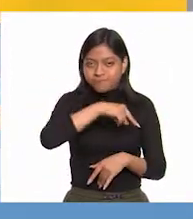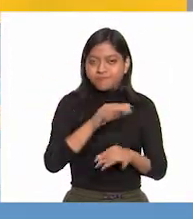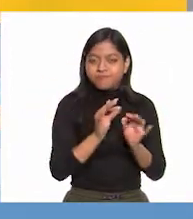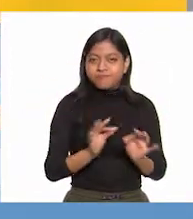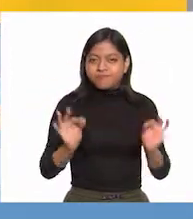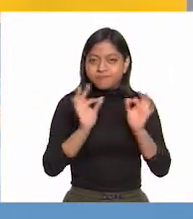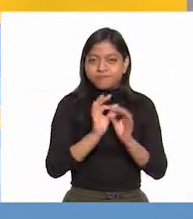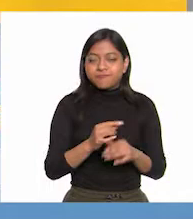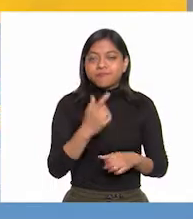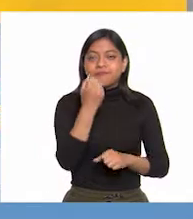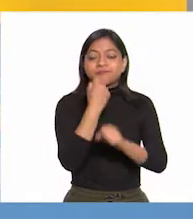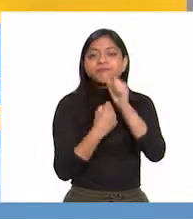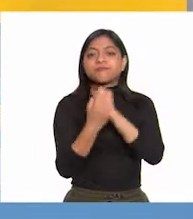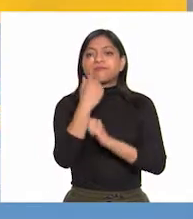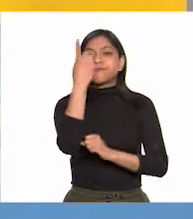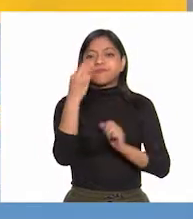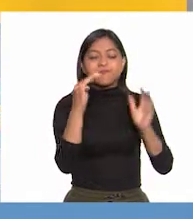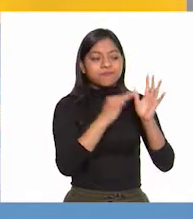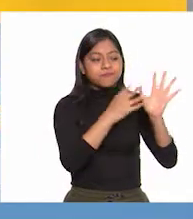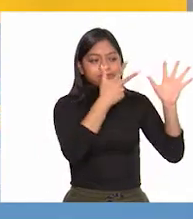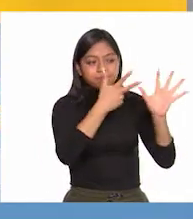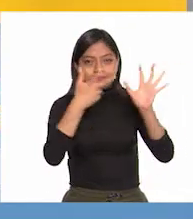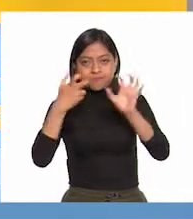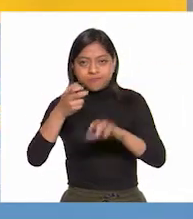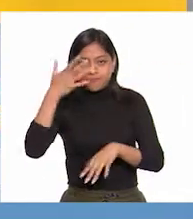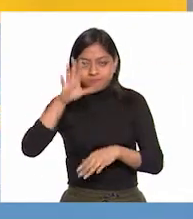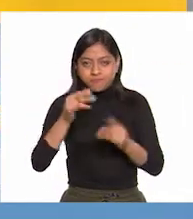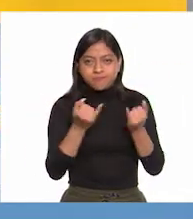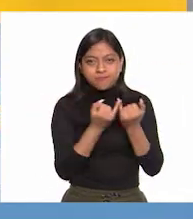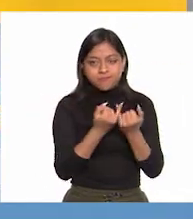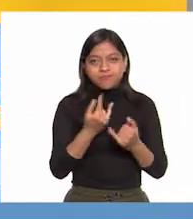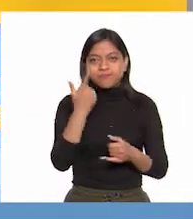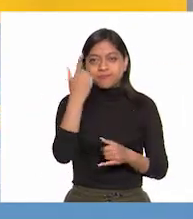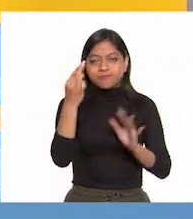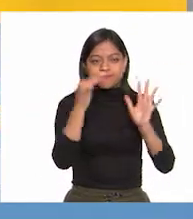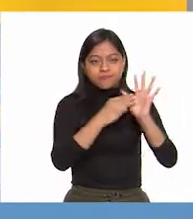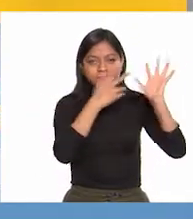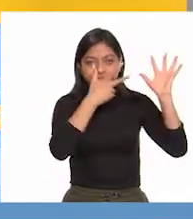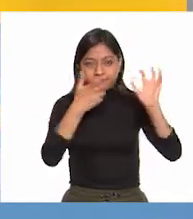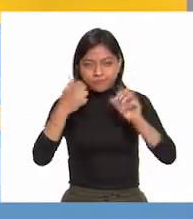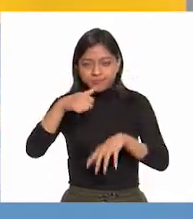años de 1810 y 1811. Después